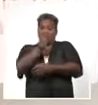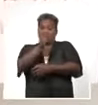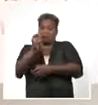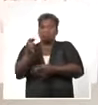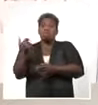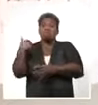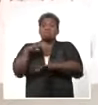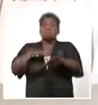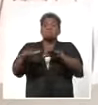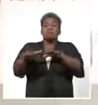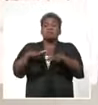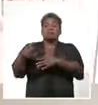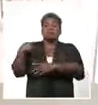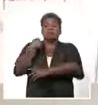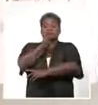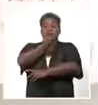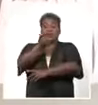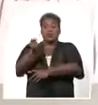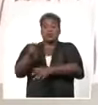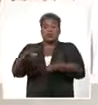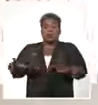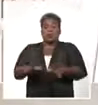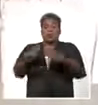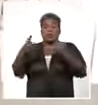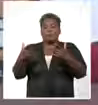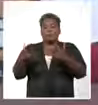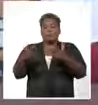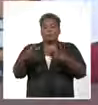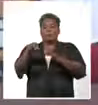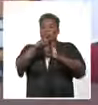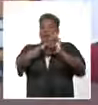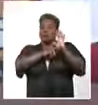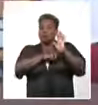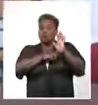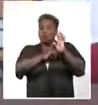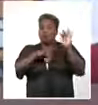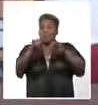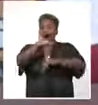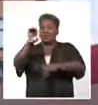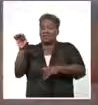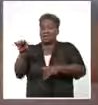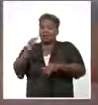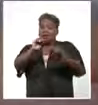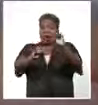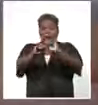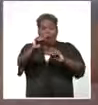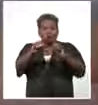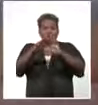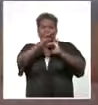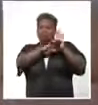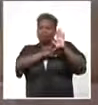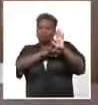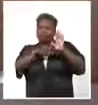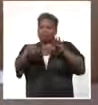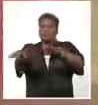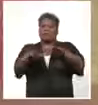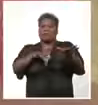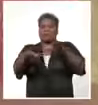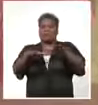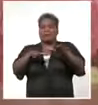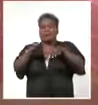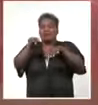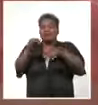profesores al cumplimiento de las resoluciones ministeriales. Los ajustes en los programas que se han venido preparando